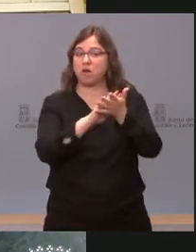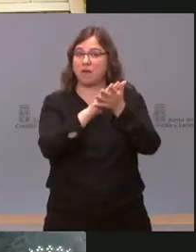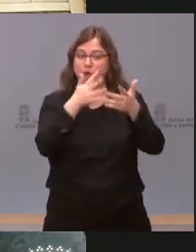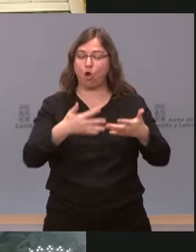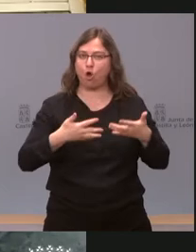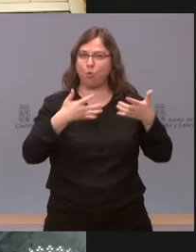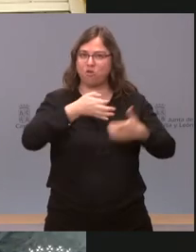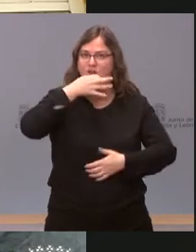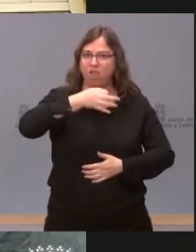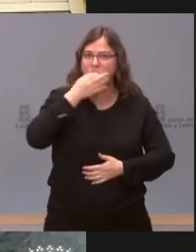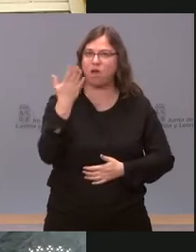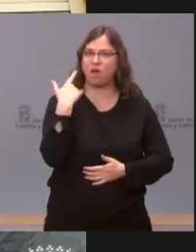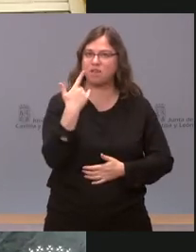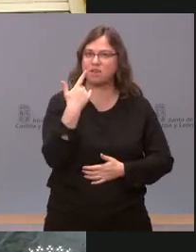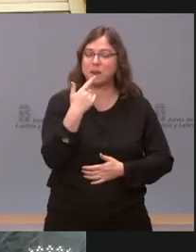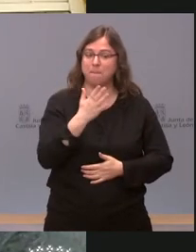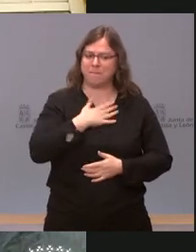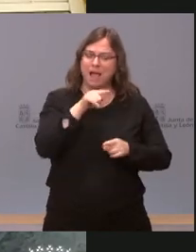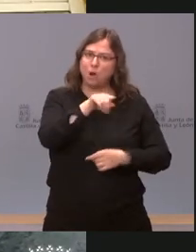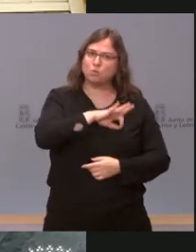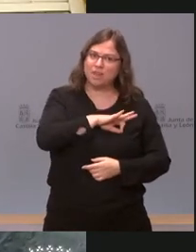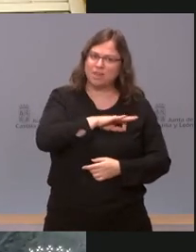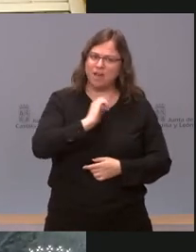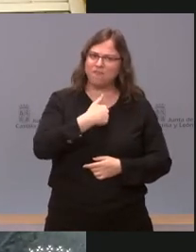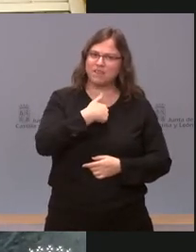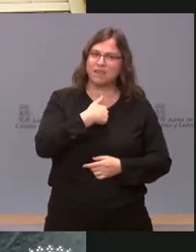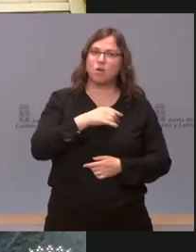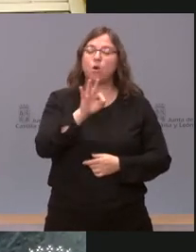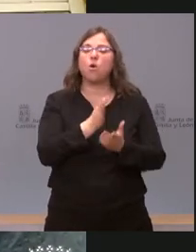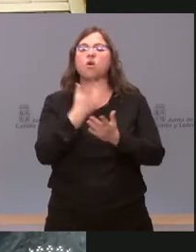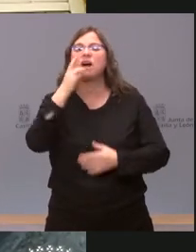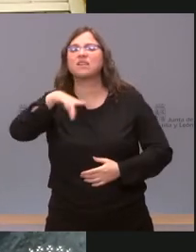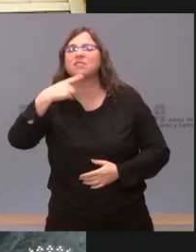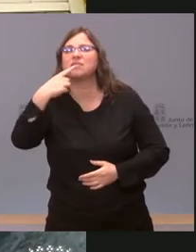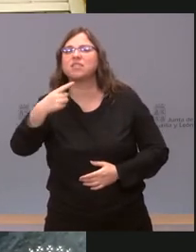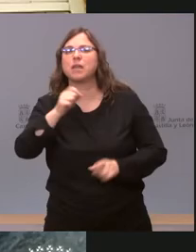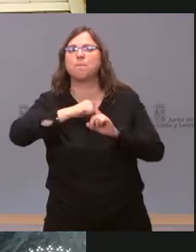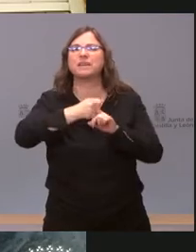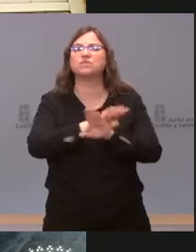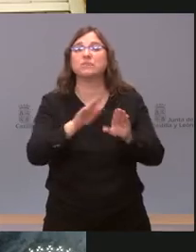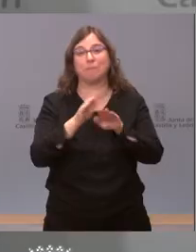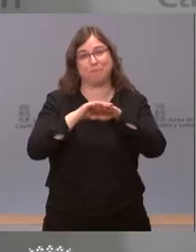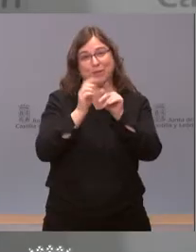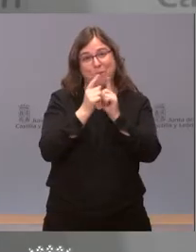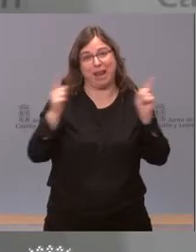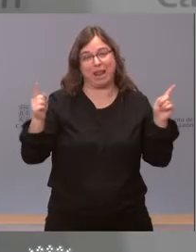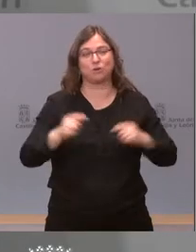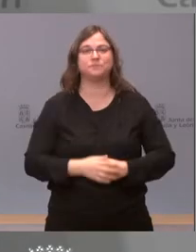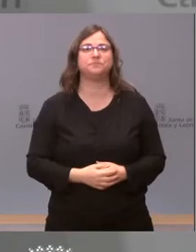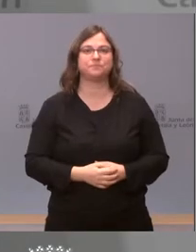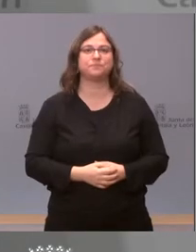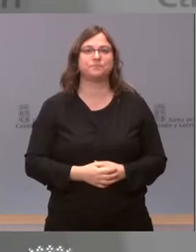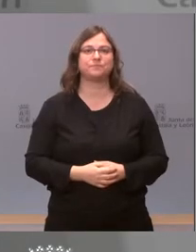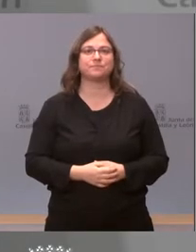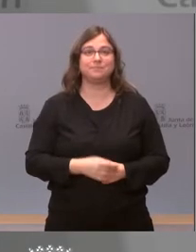el comunicado de ayer, o a quién se puede referir la procuradora. Muchas gracias y perdón por la extensión. Sí, bueno, más que